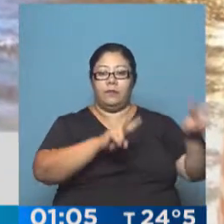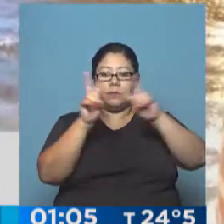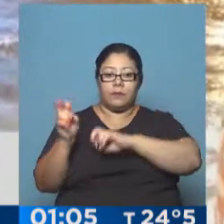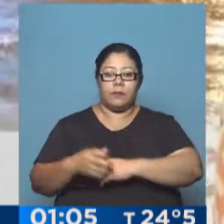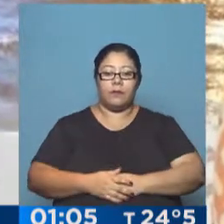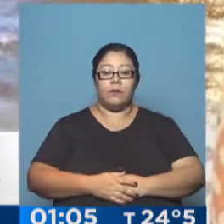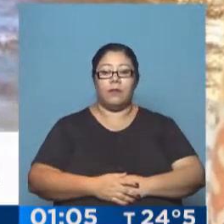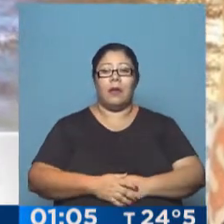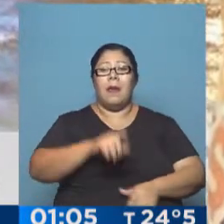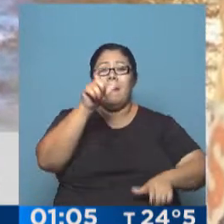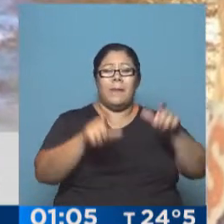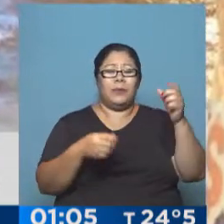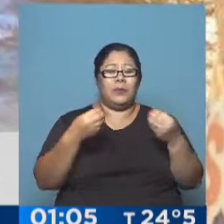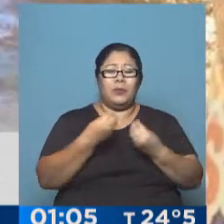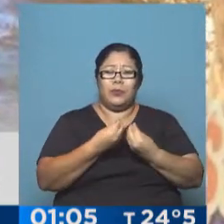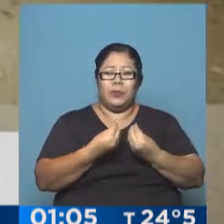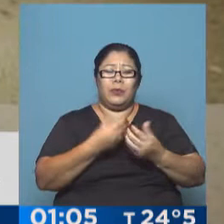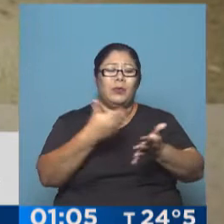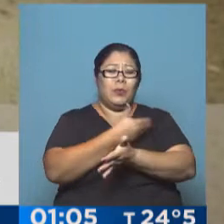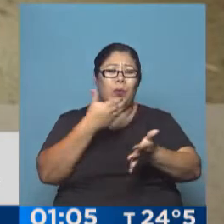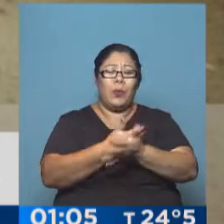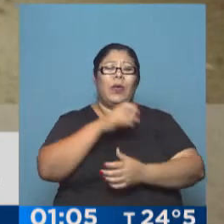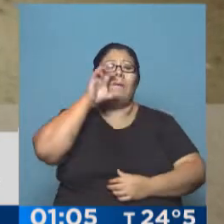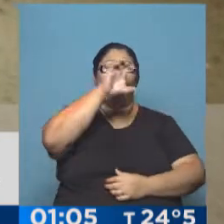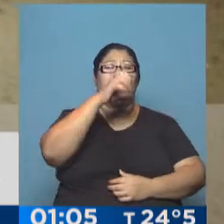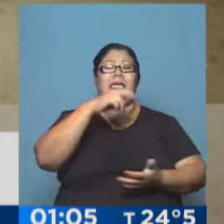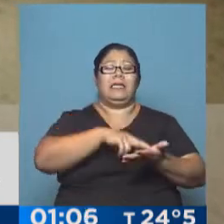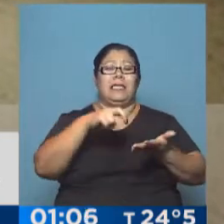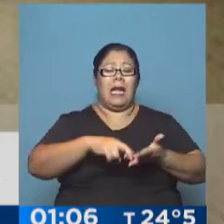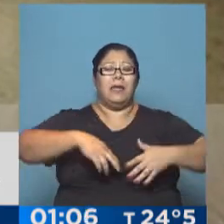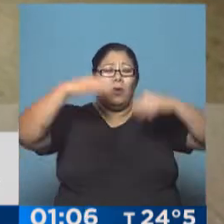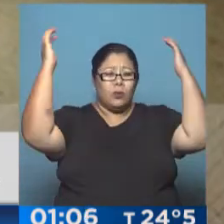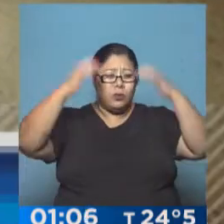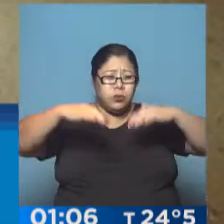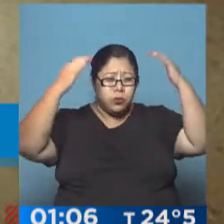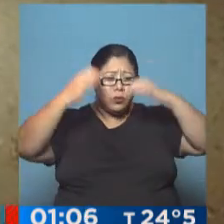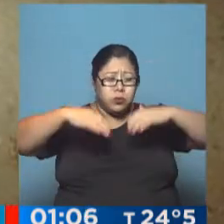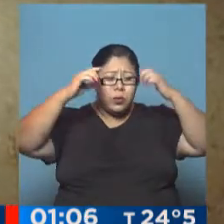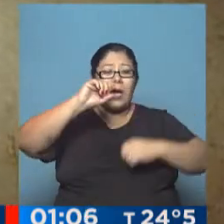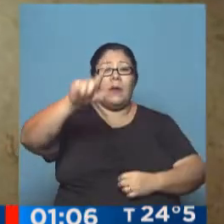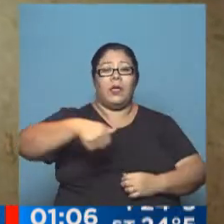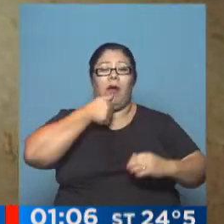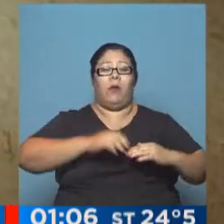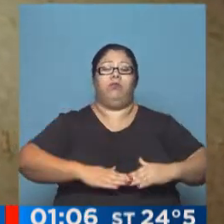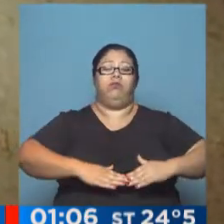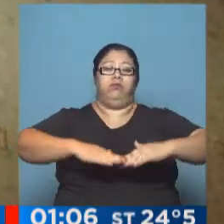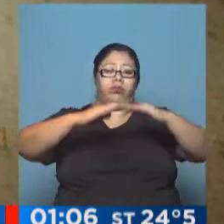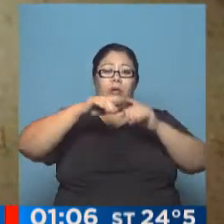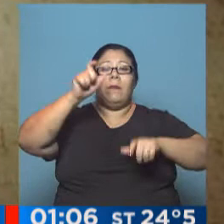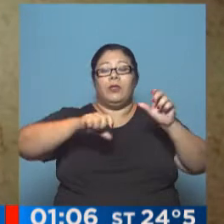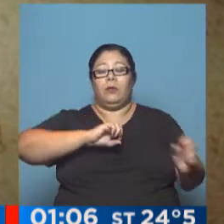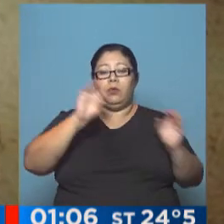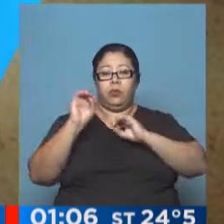Cientos de damnificados en Salta. Las fuertes lluvias provocaron cientos de evacuados y destrozos en plena capital